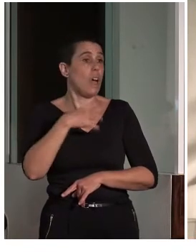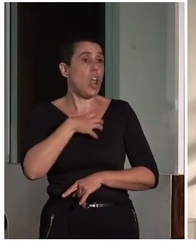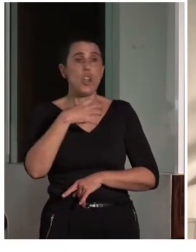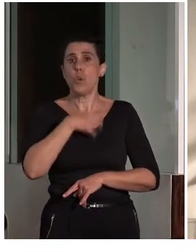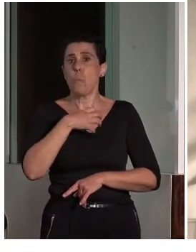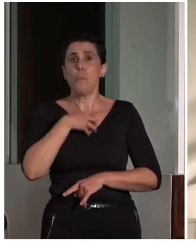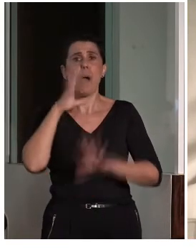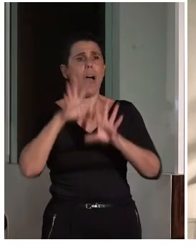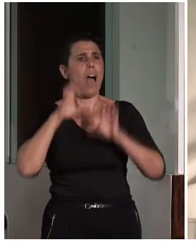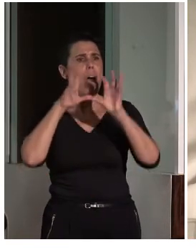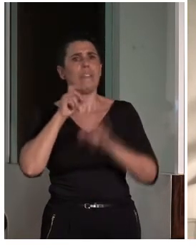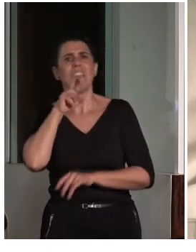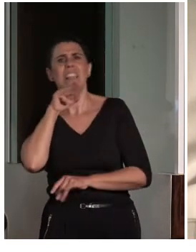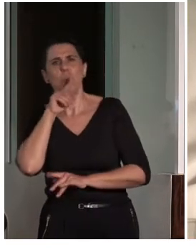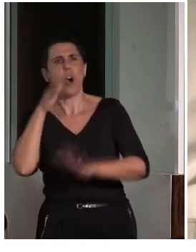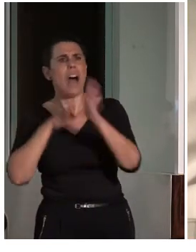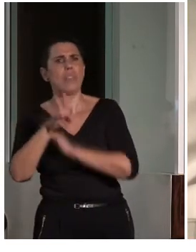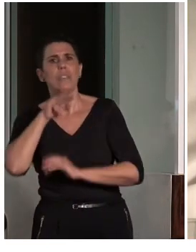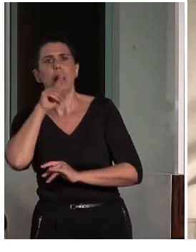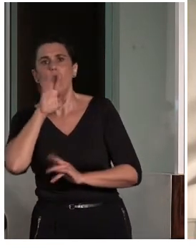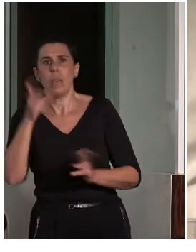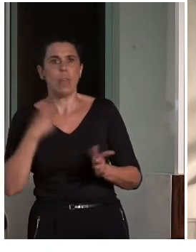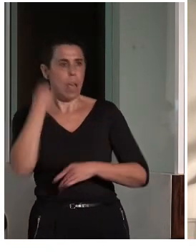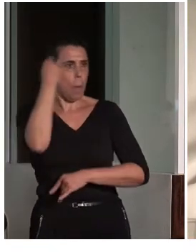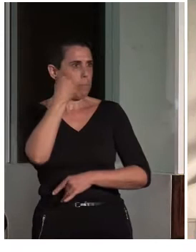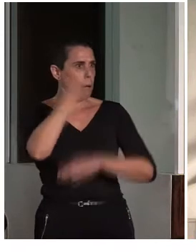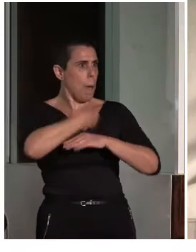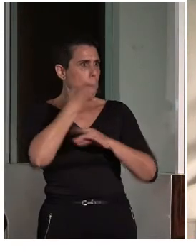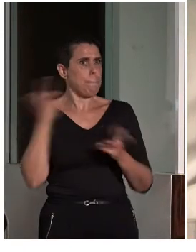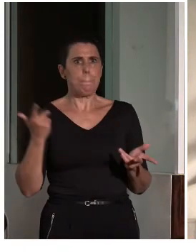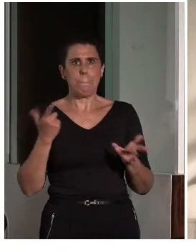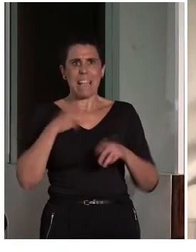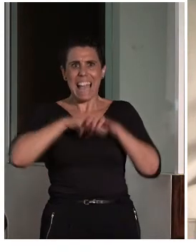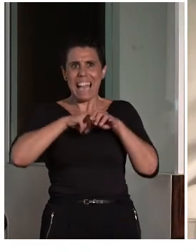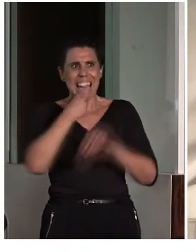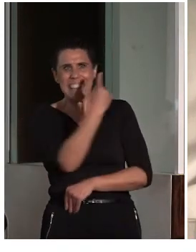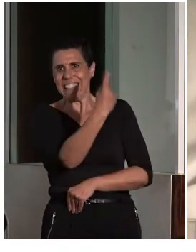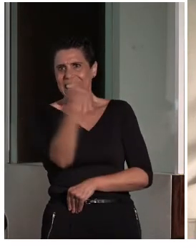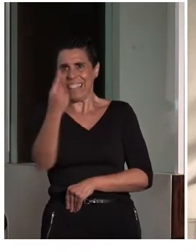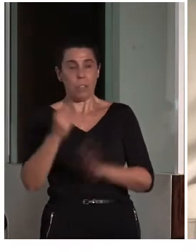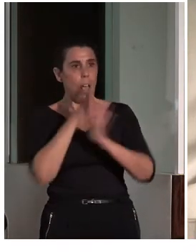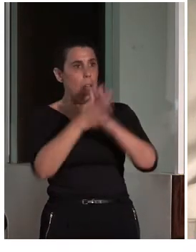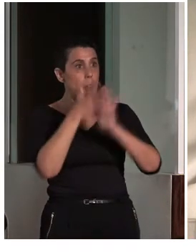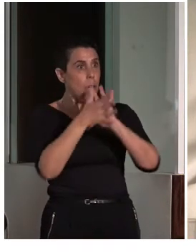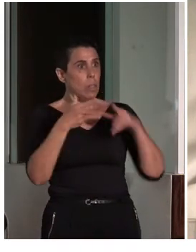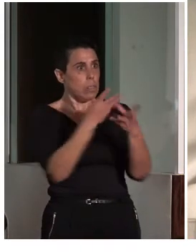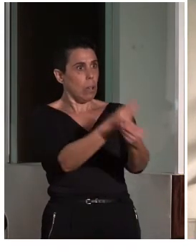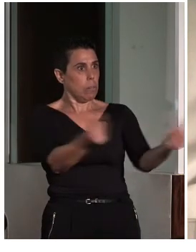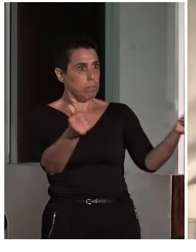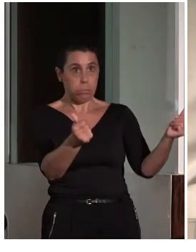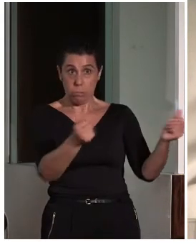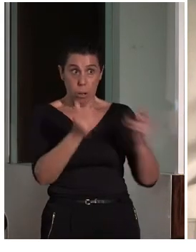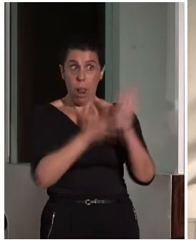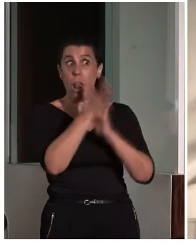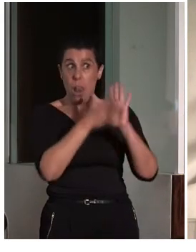físicas, culturales, biológicas, es que no puede desaparecer la lengua de signos, de hecho, es una lengua viva que está reconocida